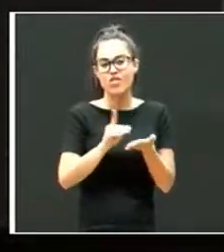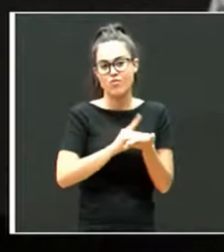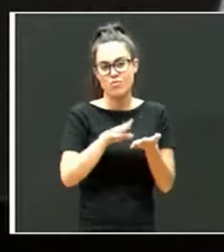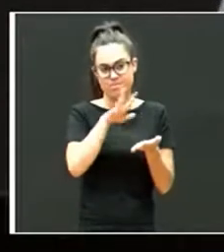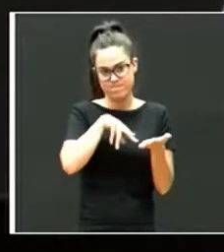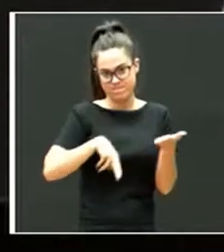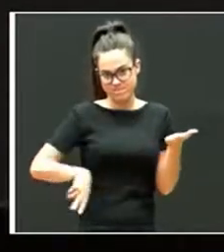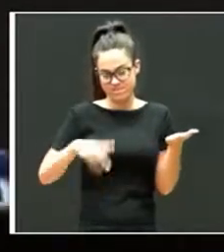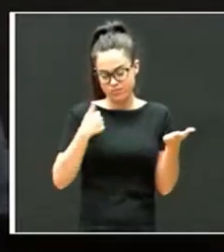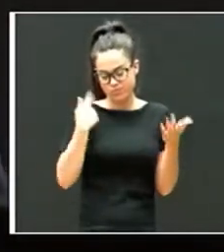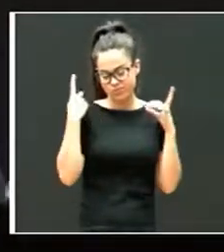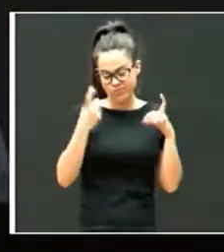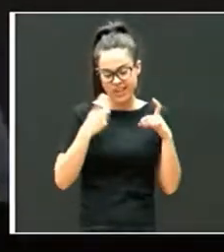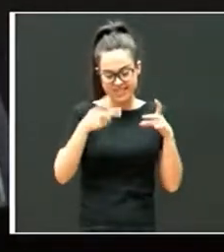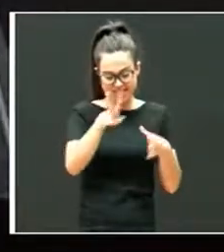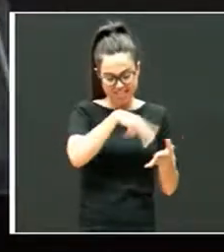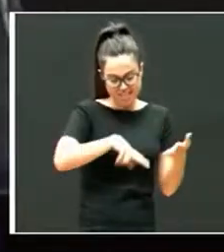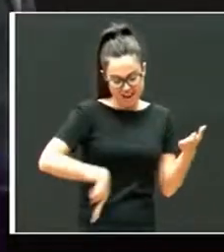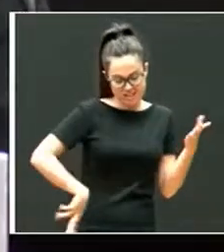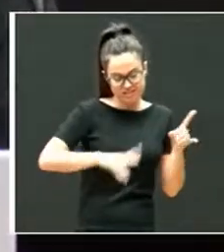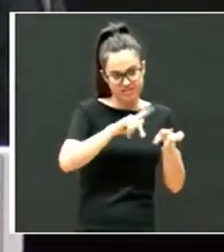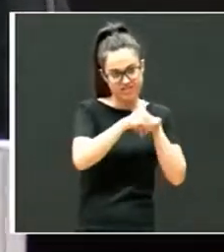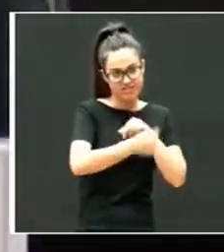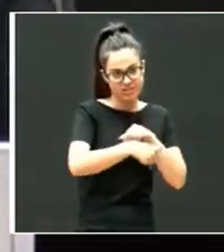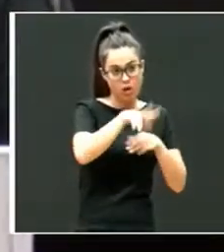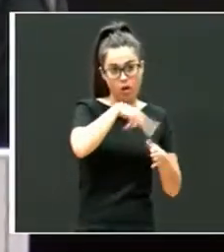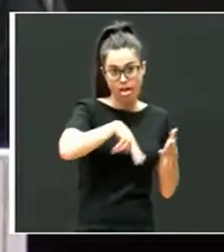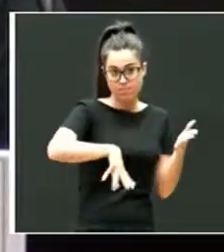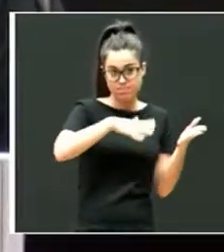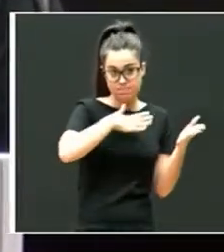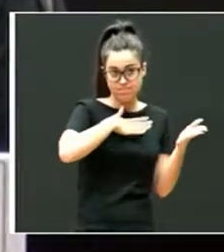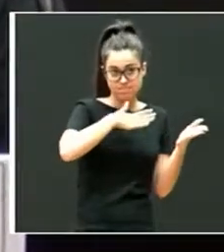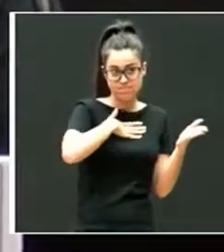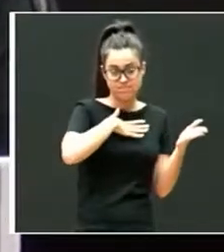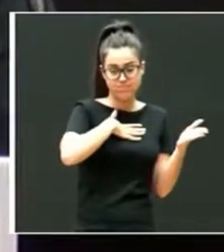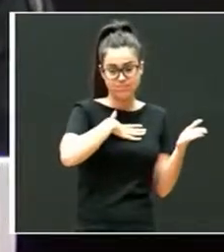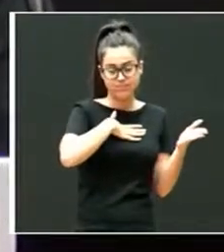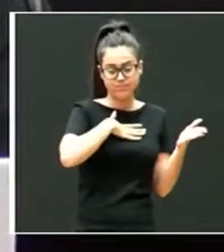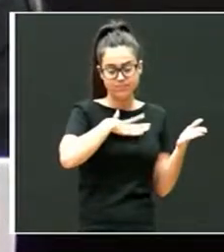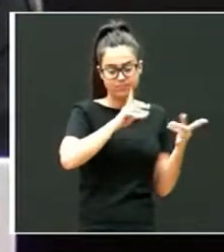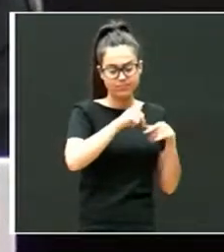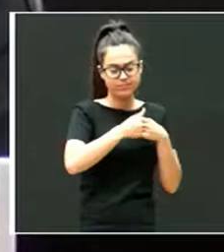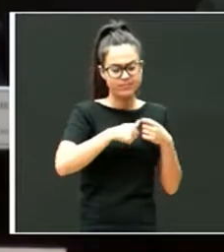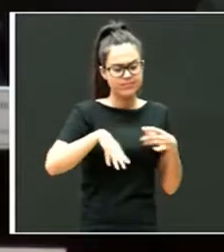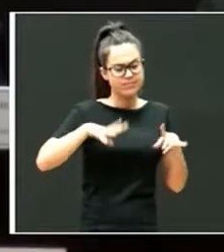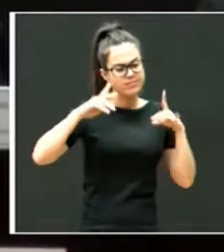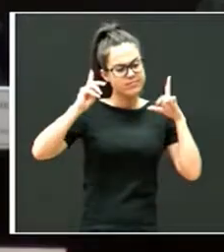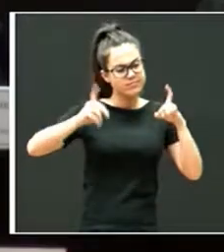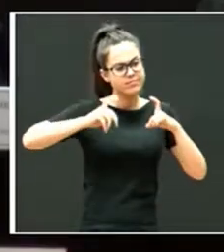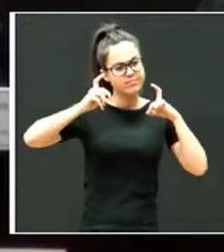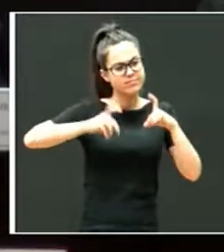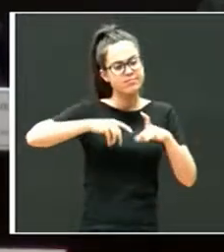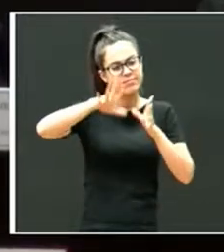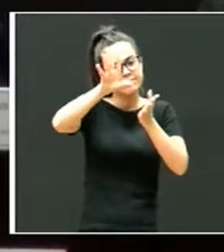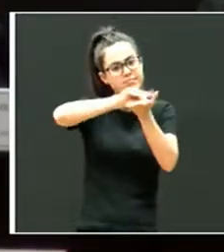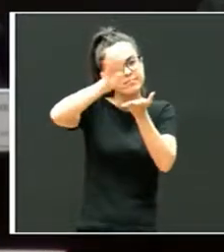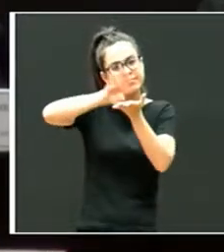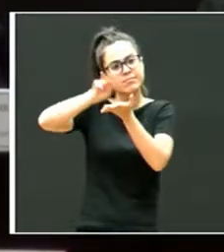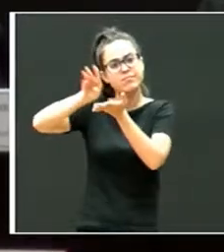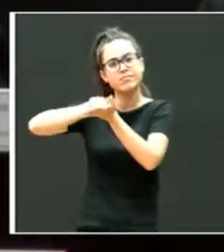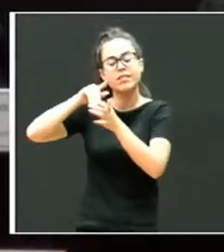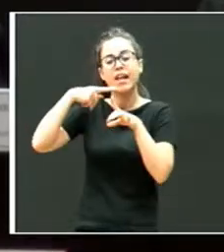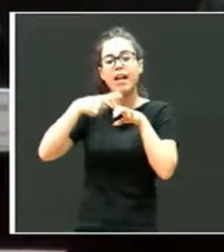pues lo que he procurado ha sido leerlo y desde la lectura que he hecho, pues tratar de recoger aquellos elementos que me